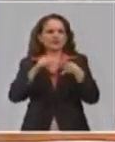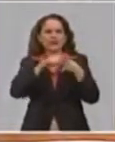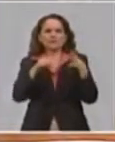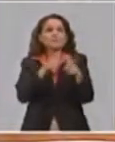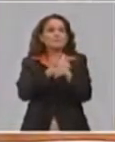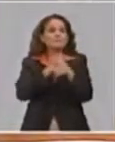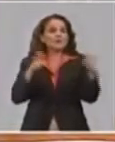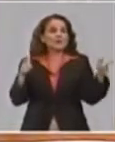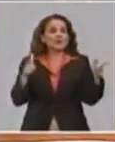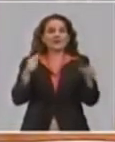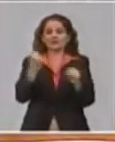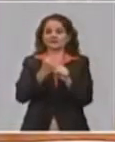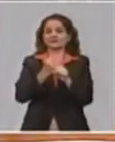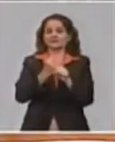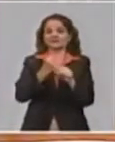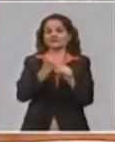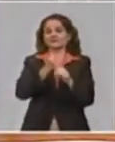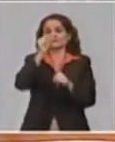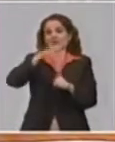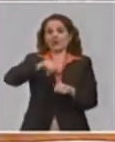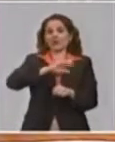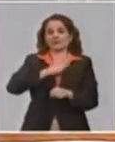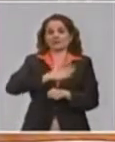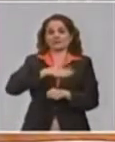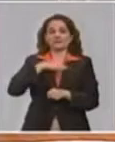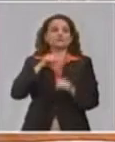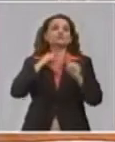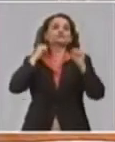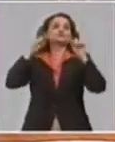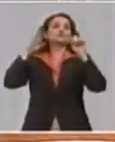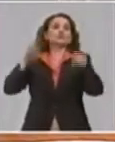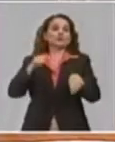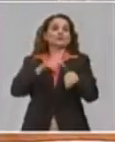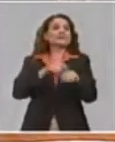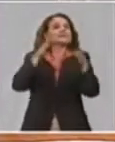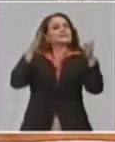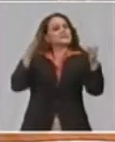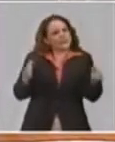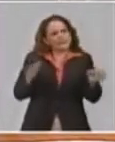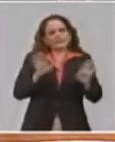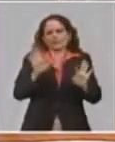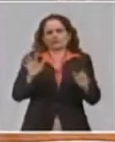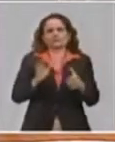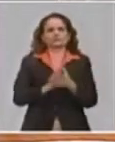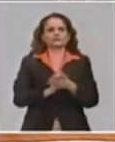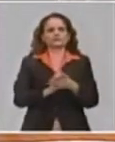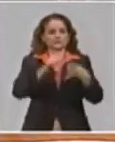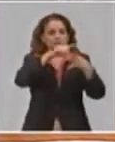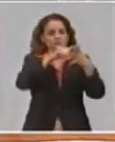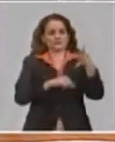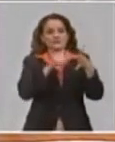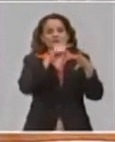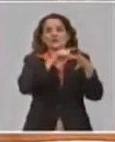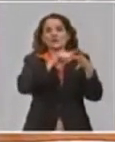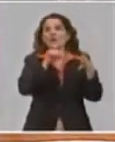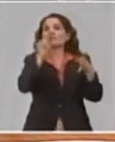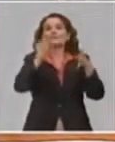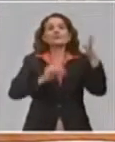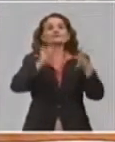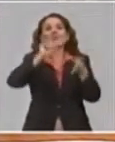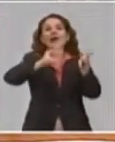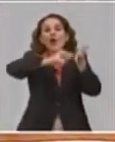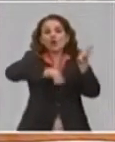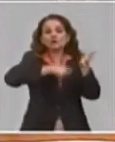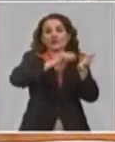trabajadores por cuenta propia que tienen suspensión temporal del ejercicio de la actividad. En primer lugar, el trabajador contratado. Nosotros tenemos más